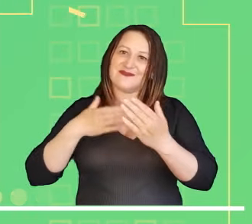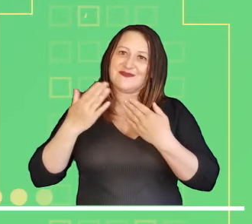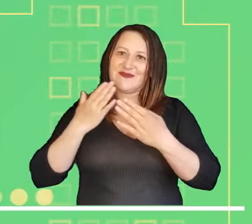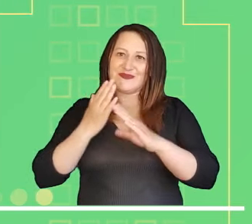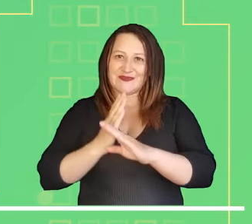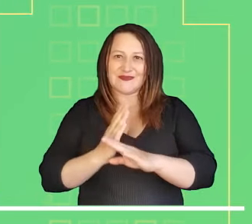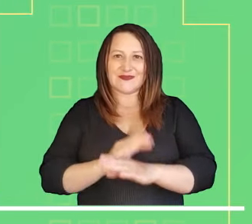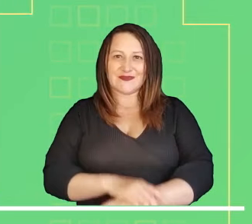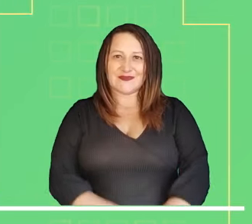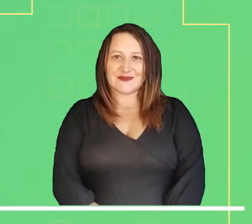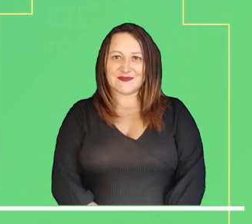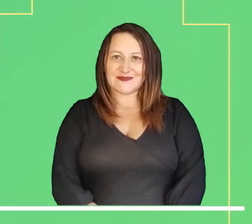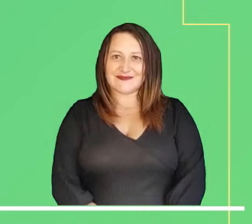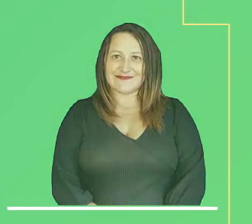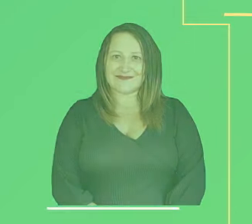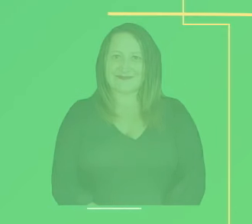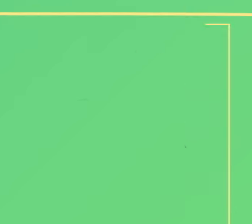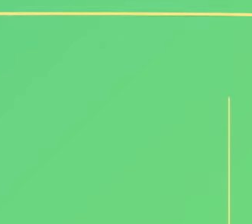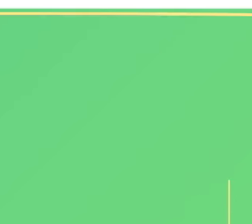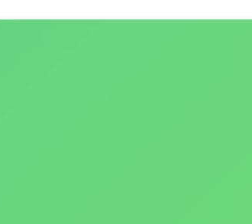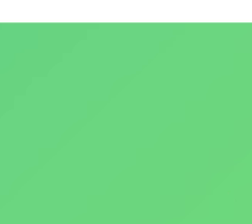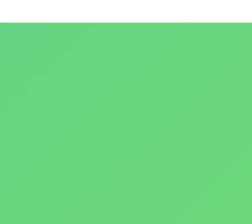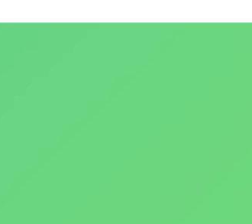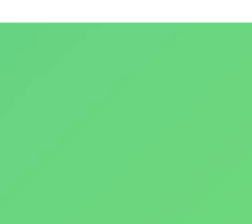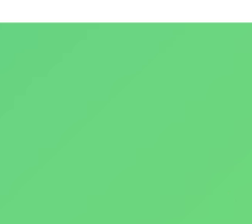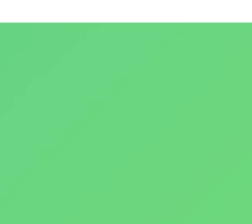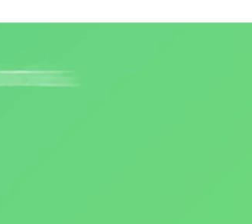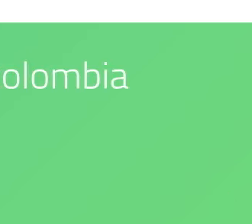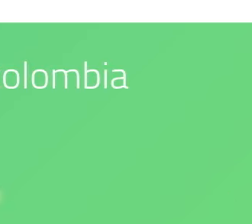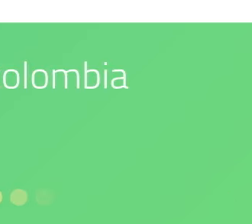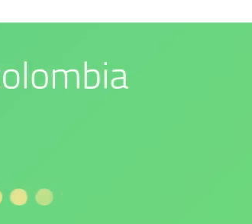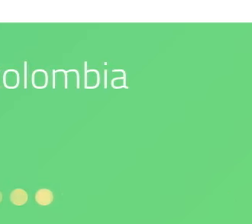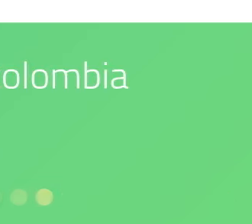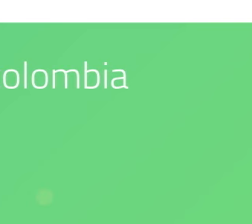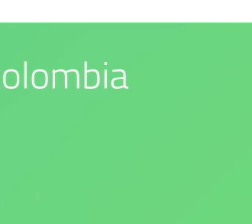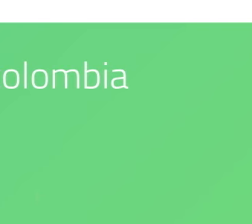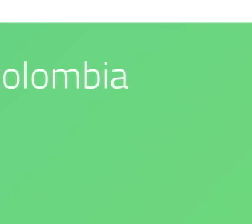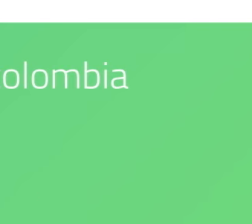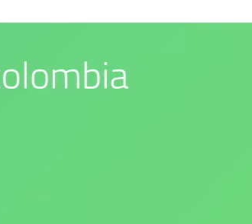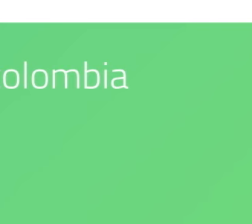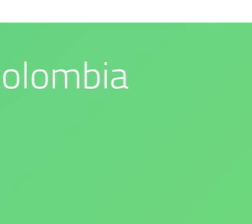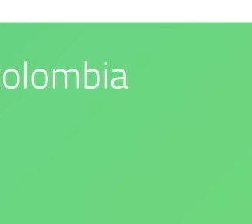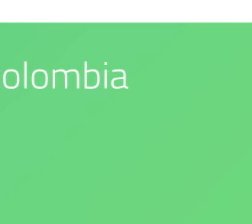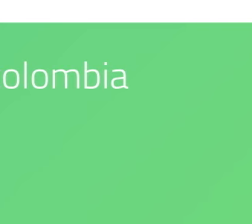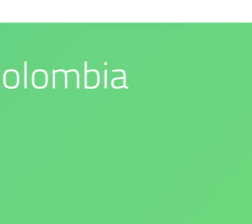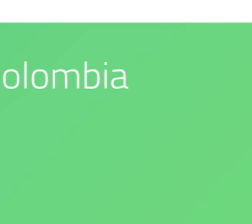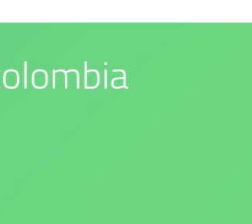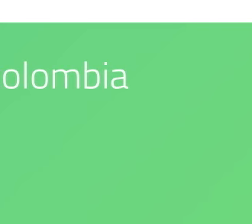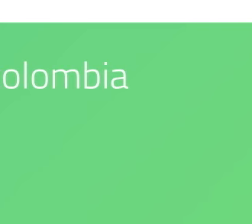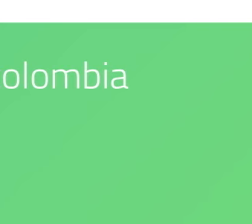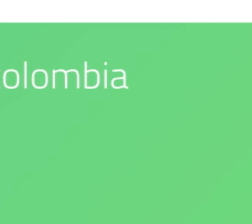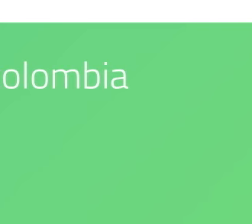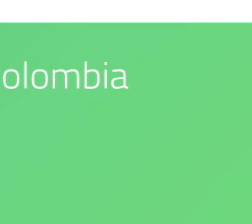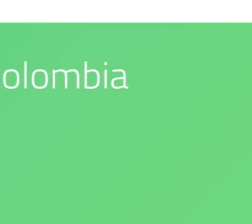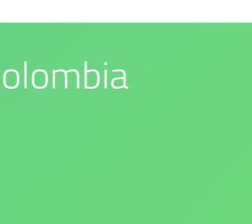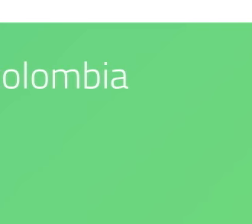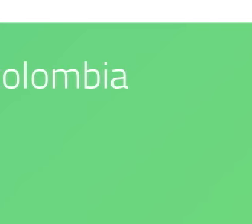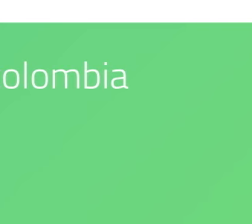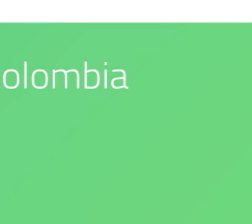en nuestras redes sociales. Nuestro compromiso es con el medio ambiente. IDEAM es confianza y prevención.